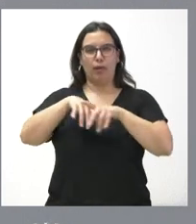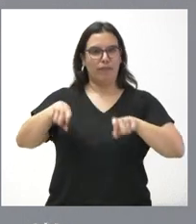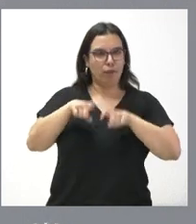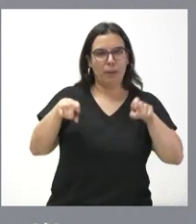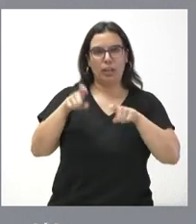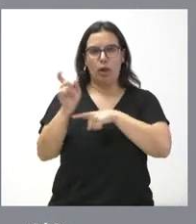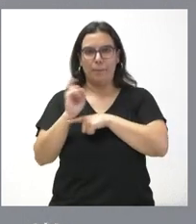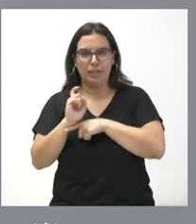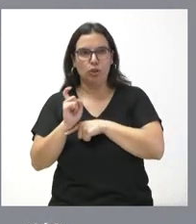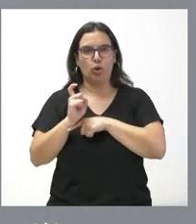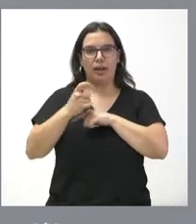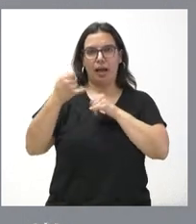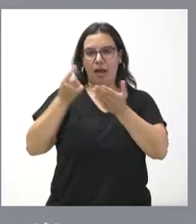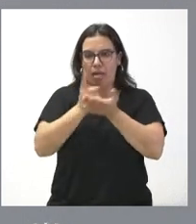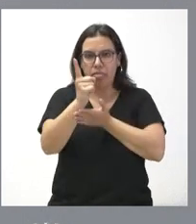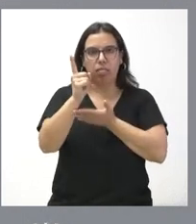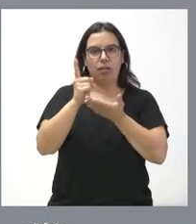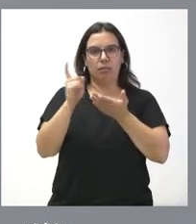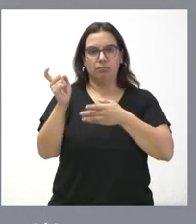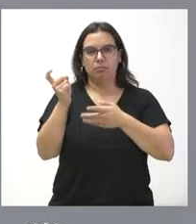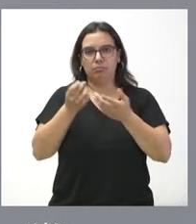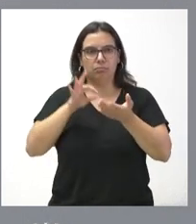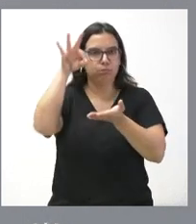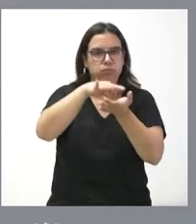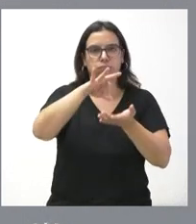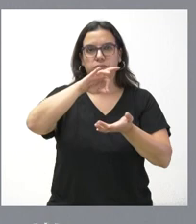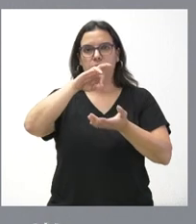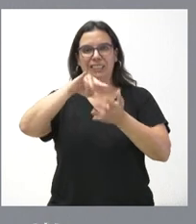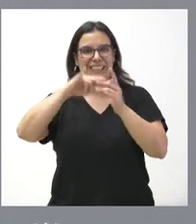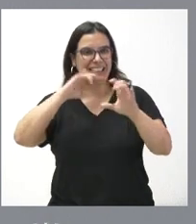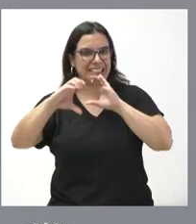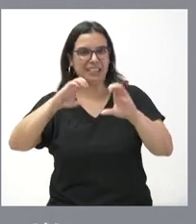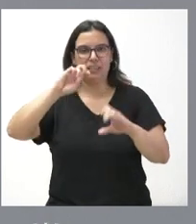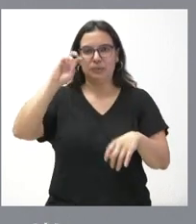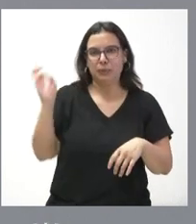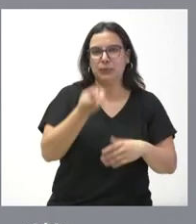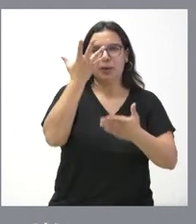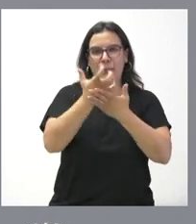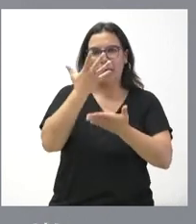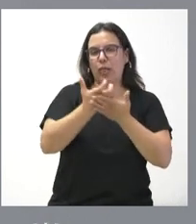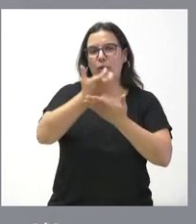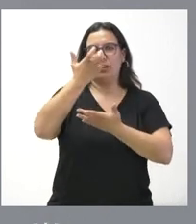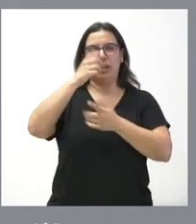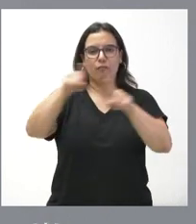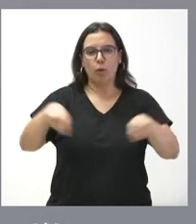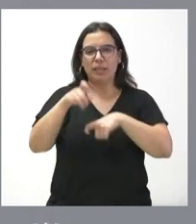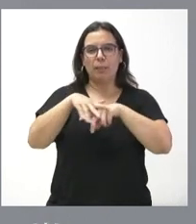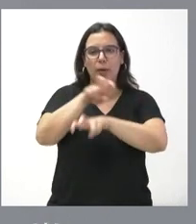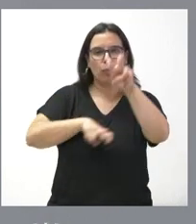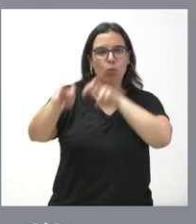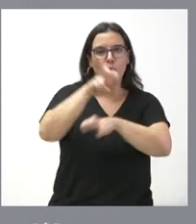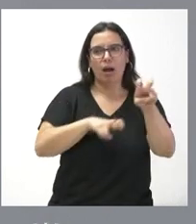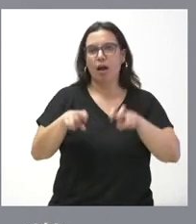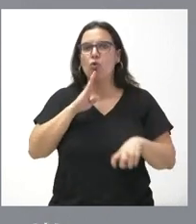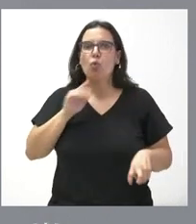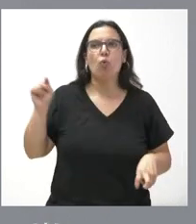impresoras para generar cartografía en papel, equipos de terreno y telecomunicaciones, aplicaciones informáticas para la gestión y localización de extinción de